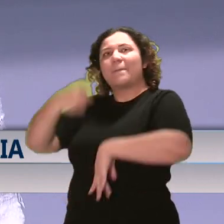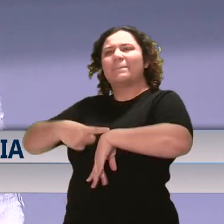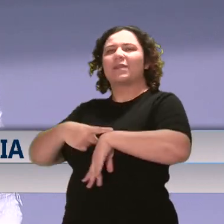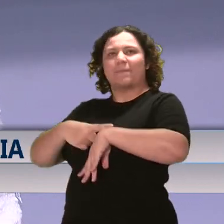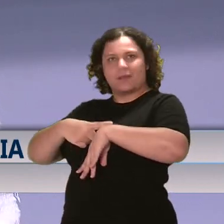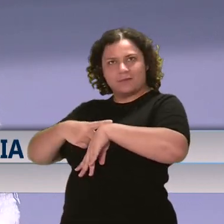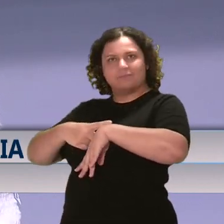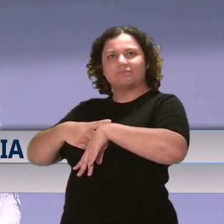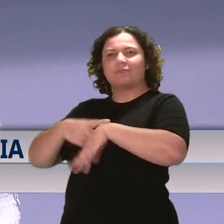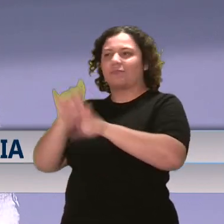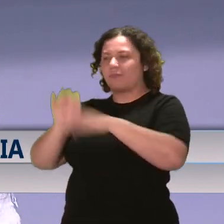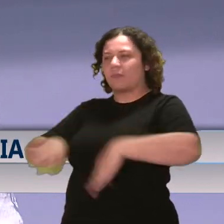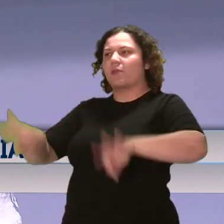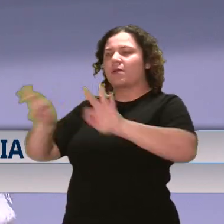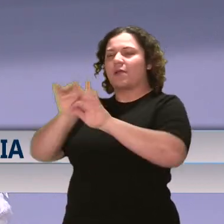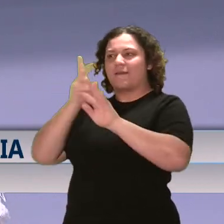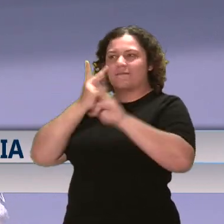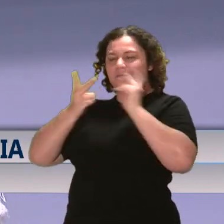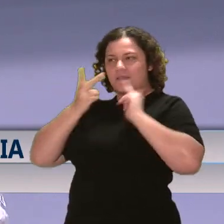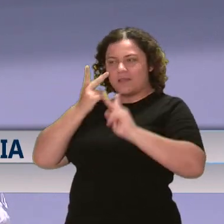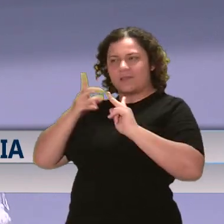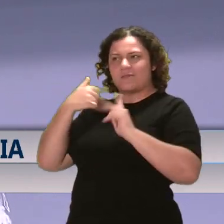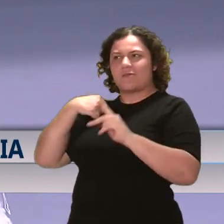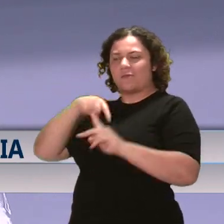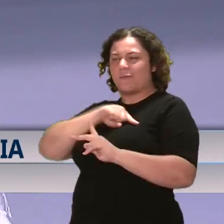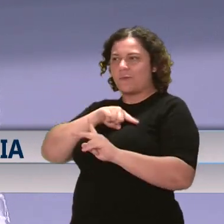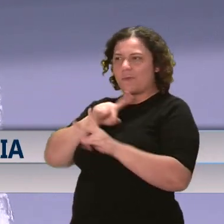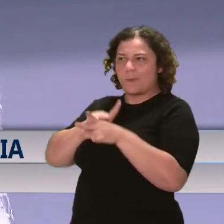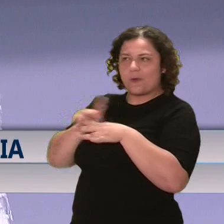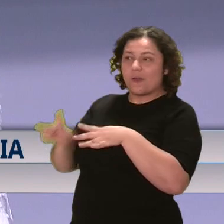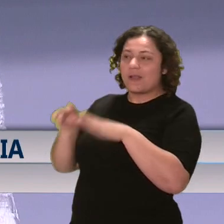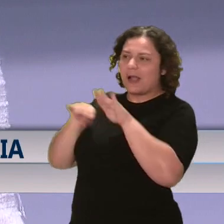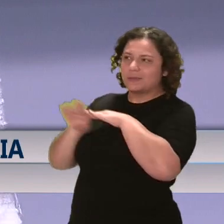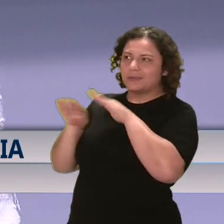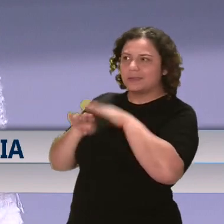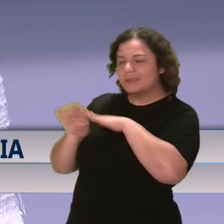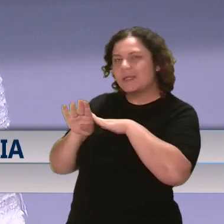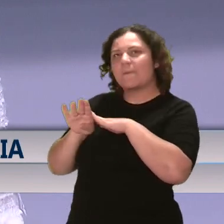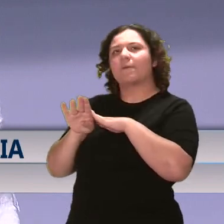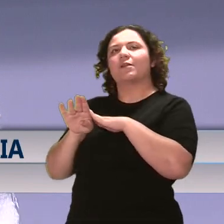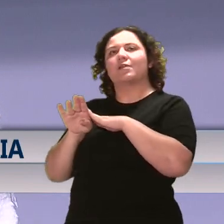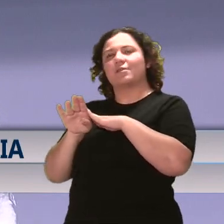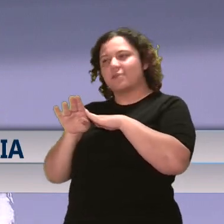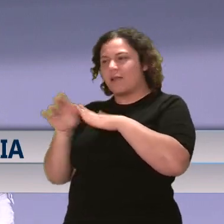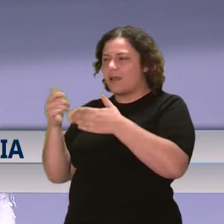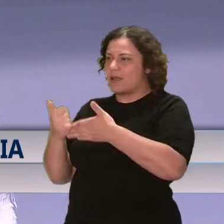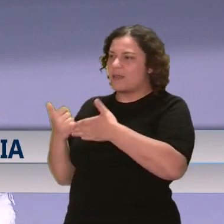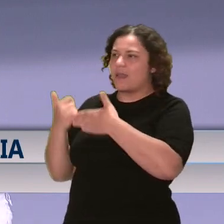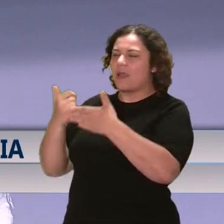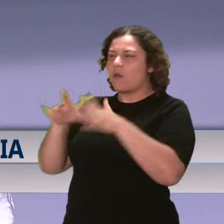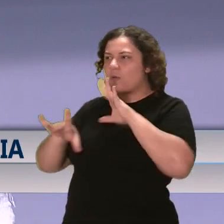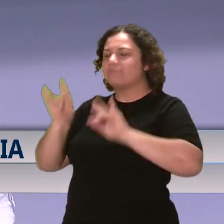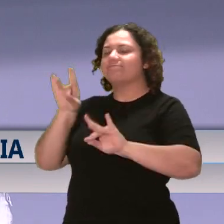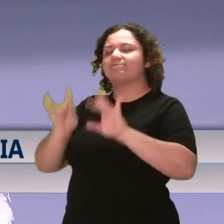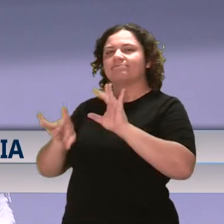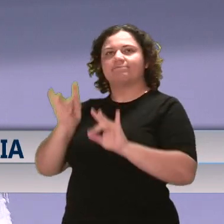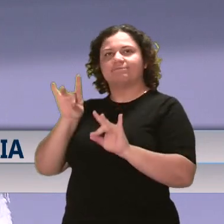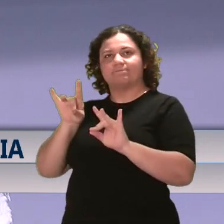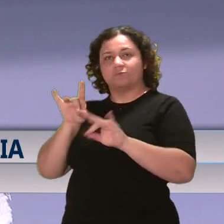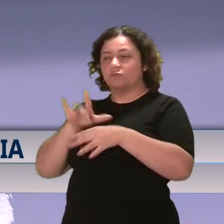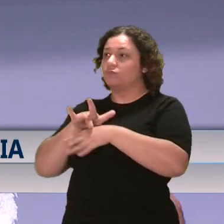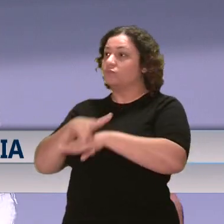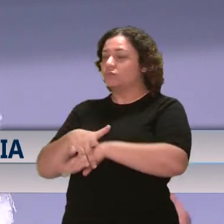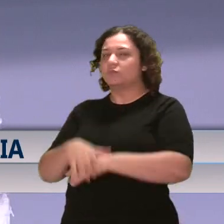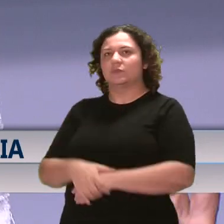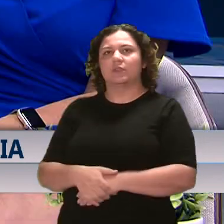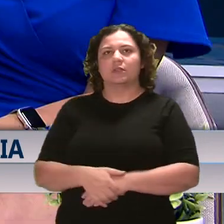importante de nosotros tener como profesionales la accesibilidad de intervenir o detectar temprano.